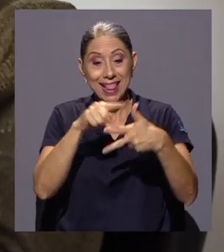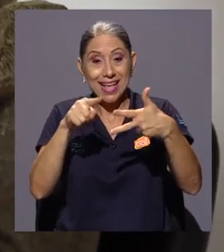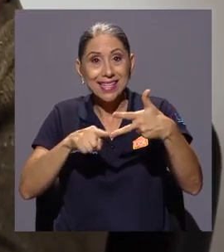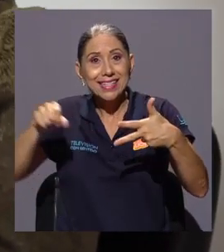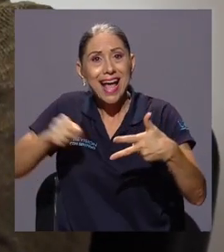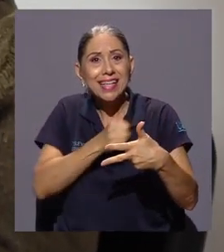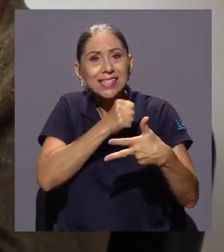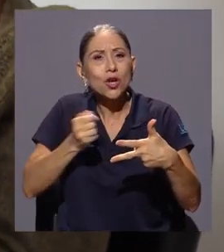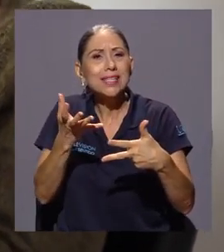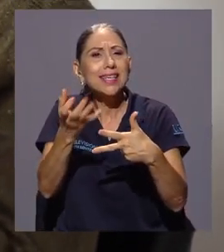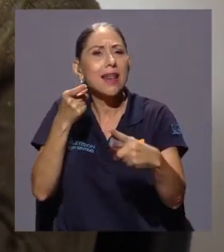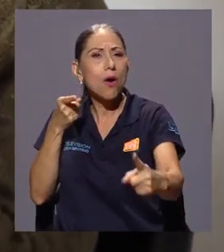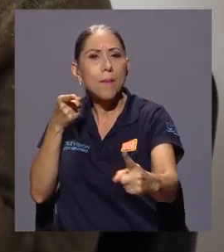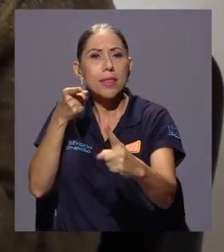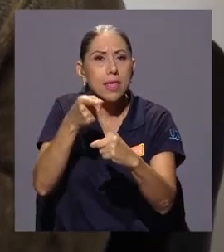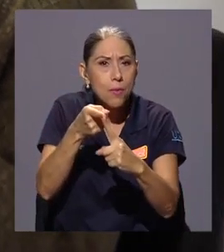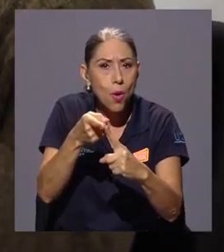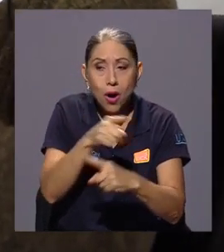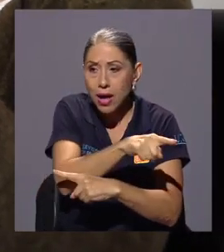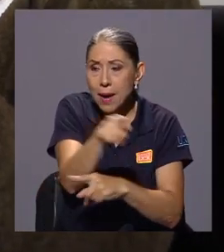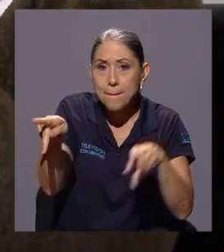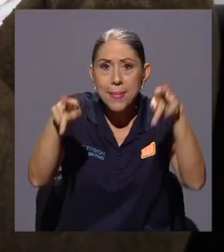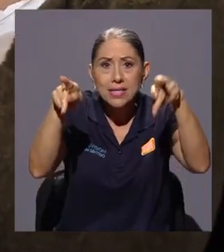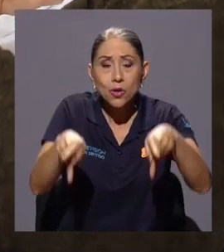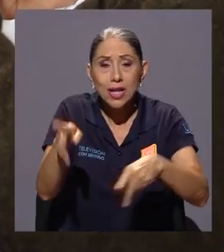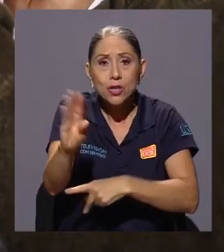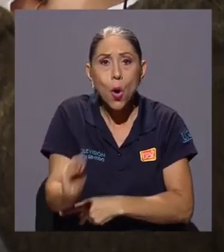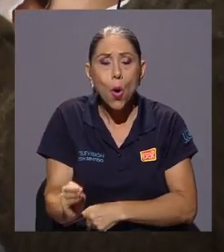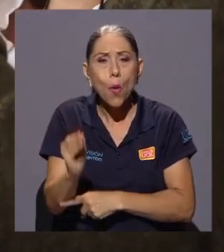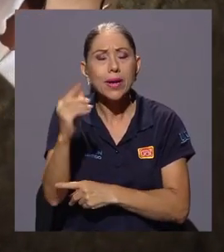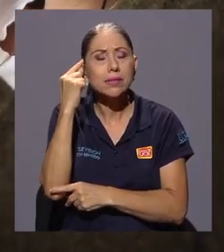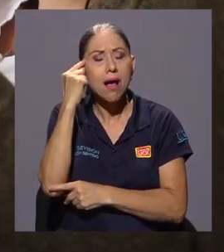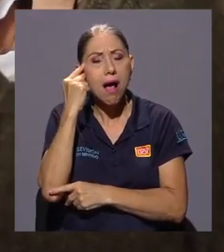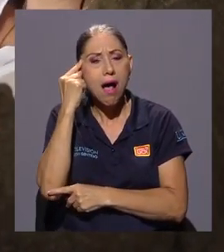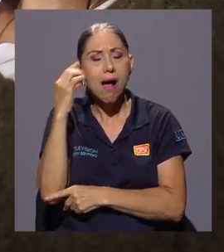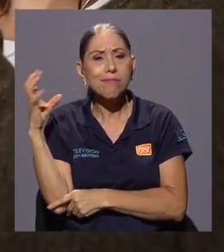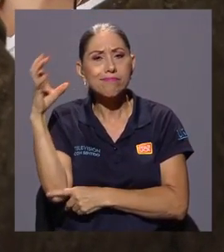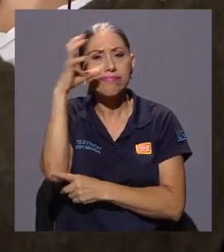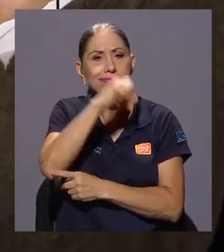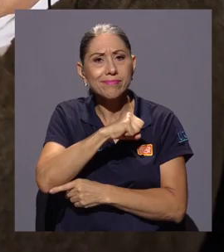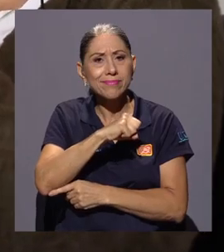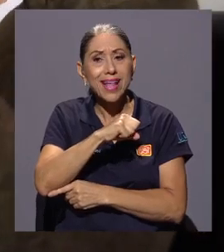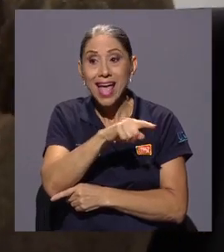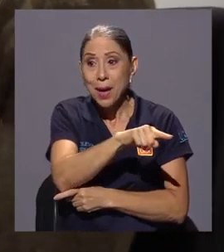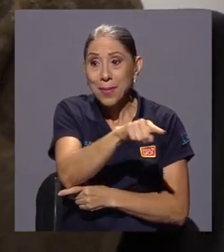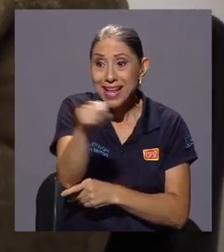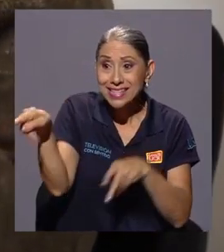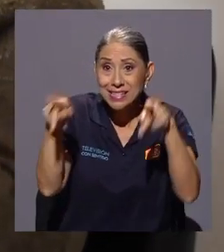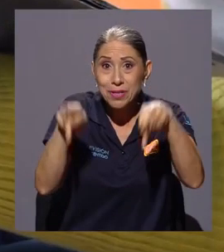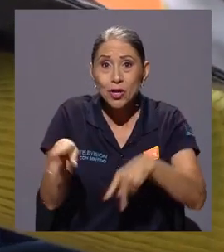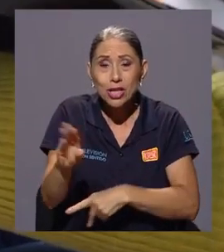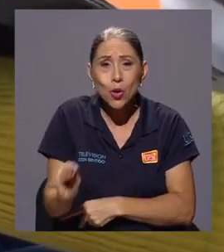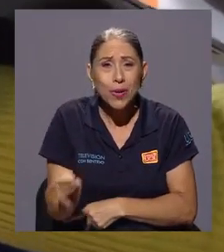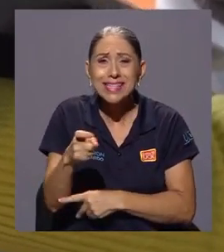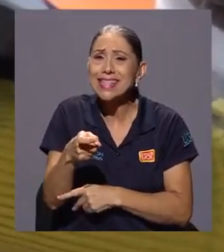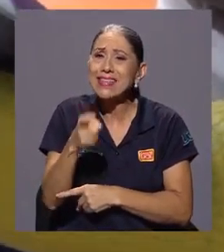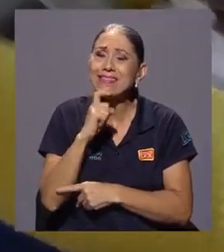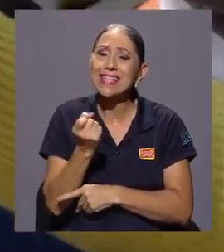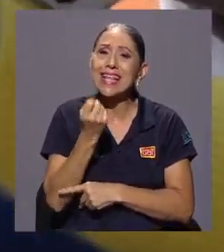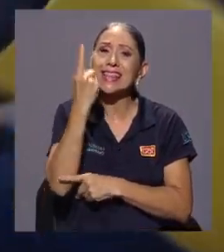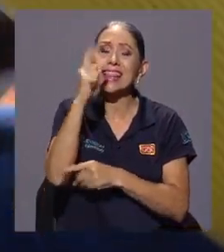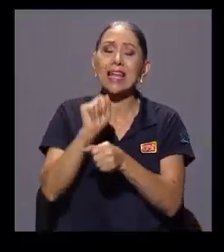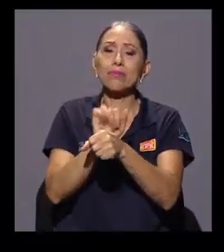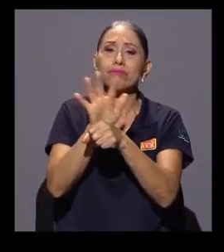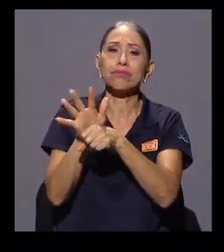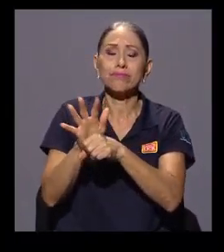Las tres canciones buscan crear conciencia entre todas las personas jóvenes para quienes la COVID-19 es difícil de